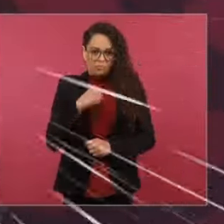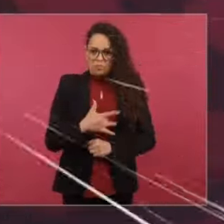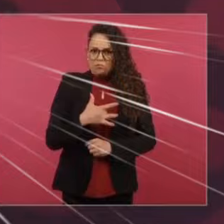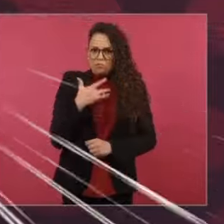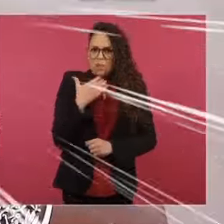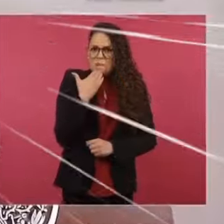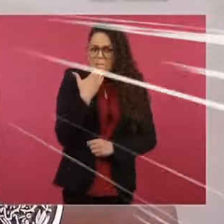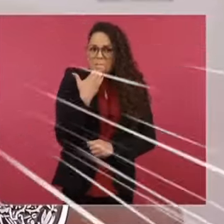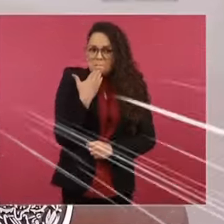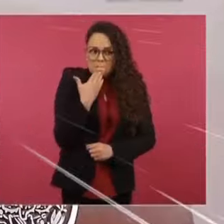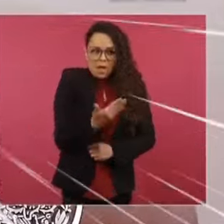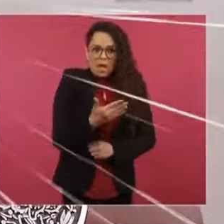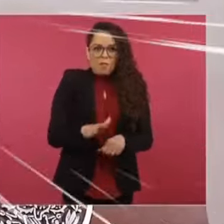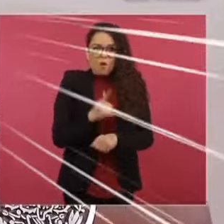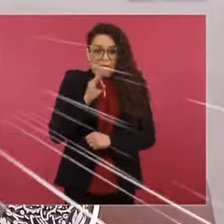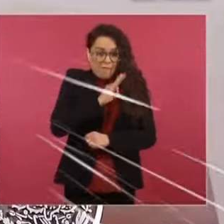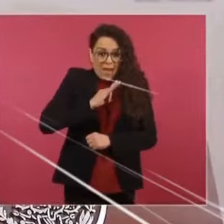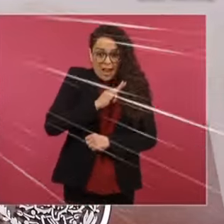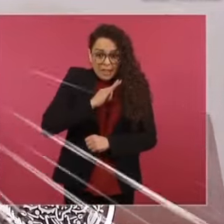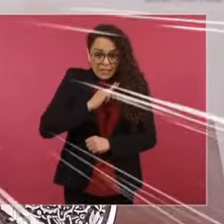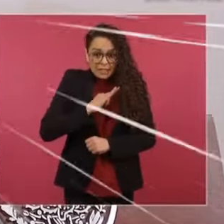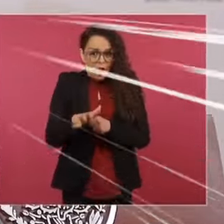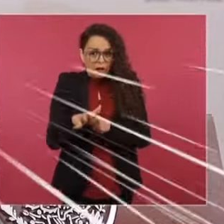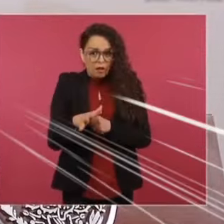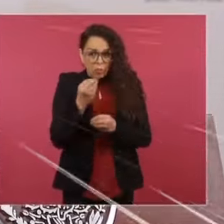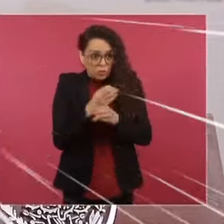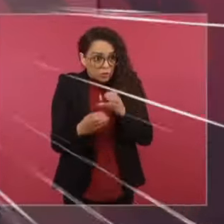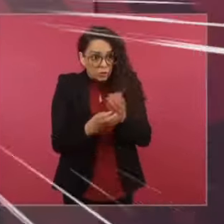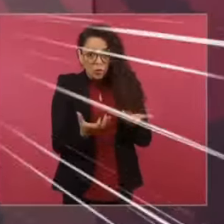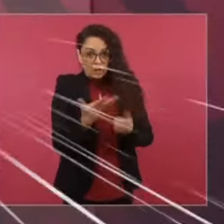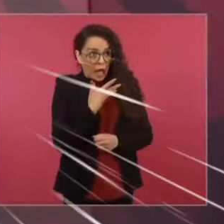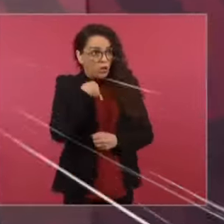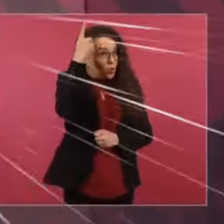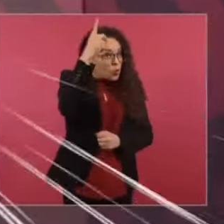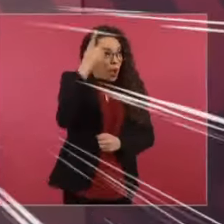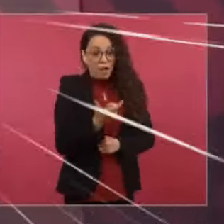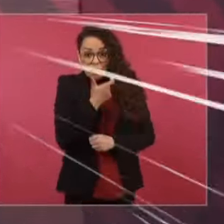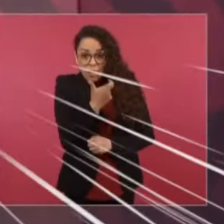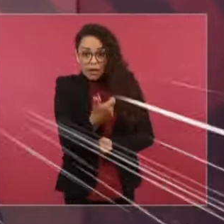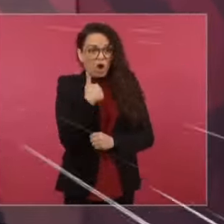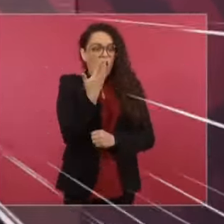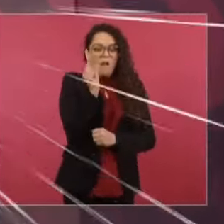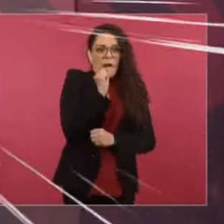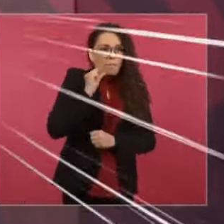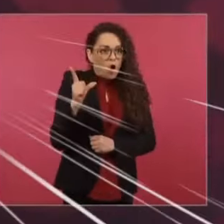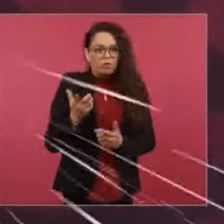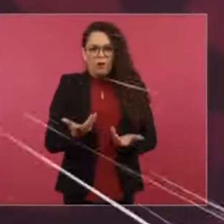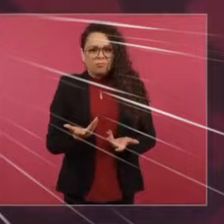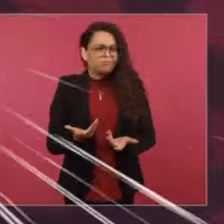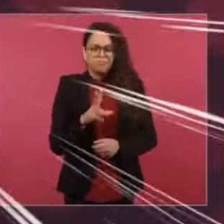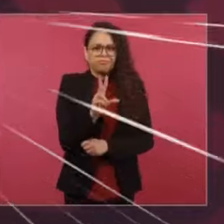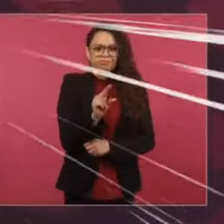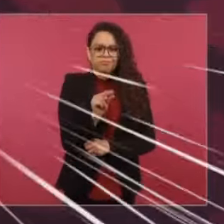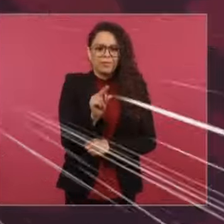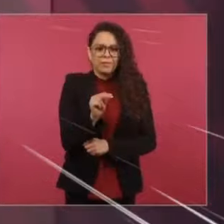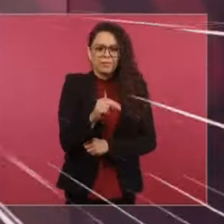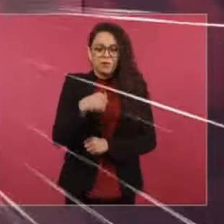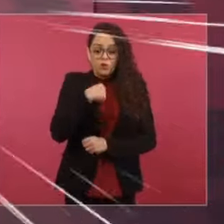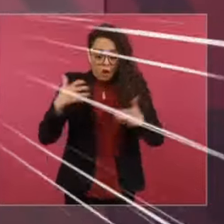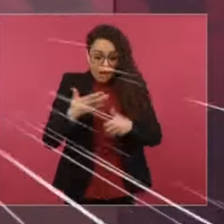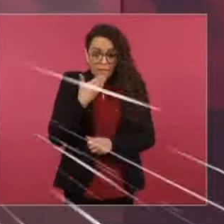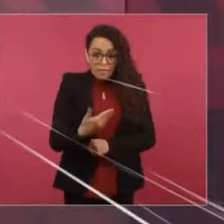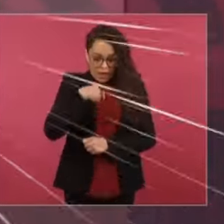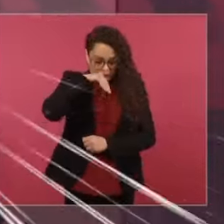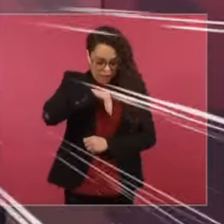que la verdadera felicidad no es acumular bienes materiales. Dinero, fama, títulos. La verdadera felicidad es estar bien con uno mismo.